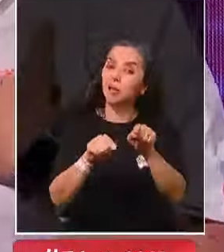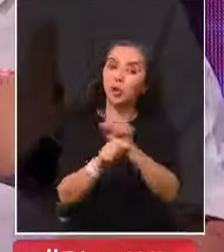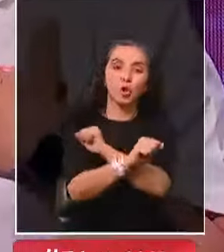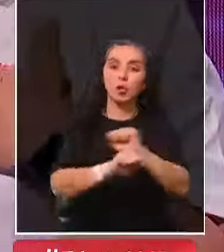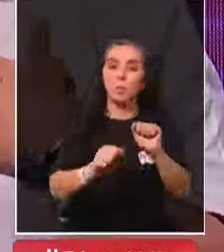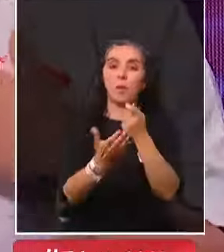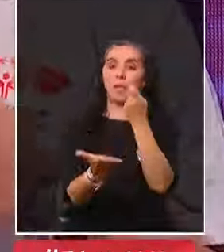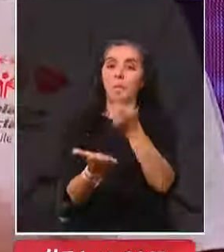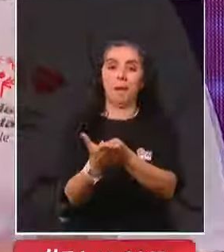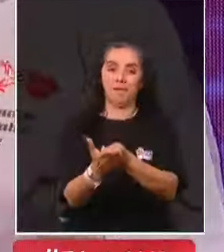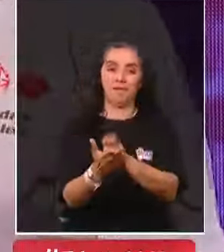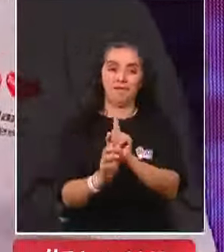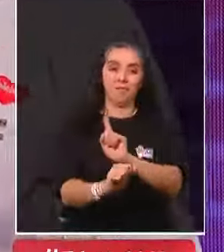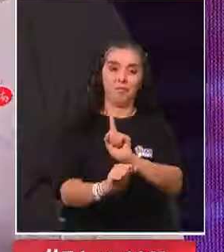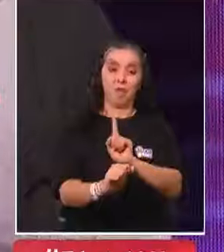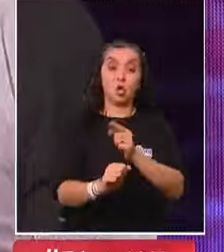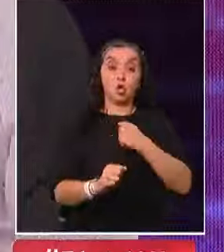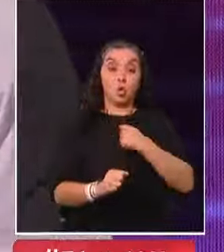O ahora como papá.